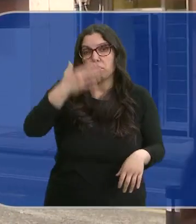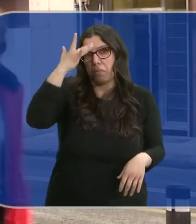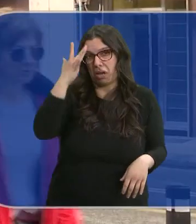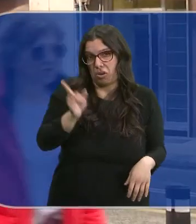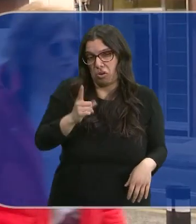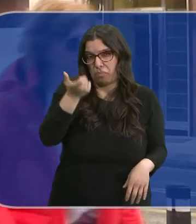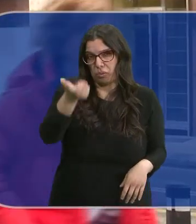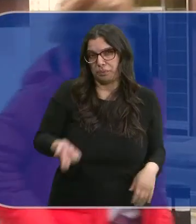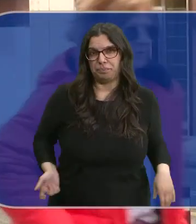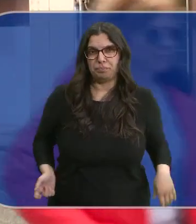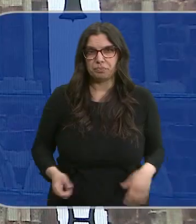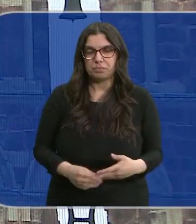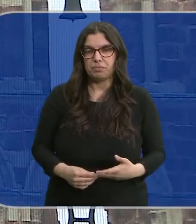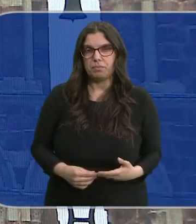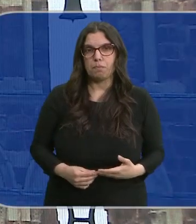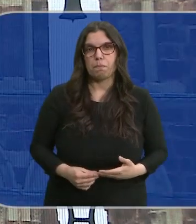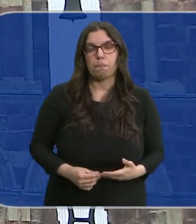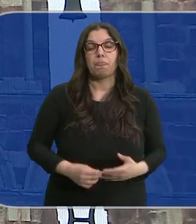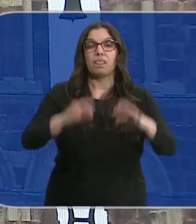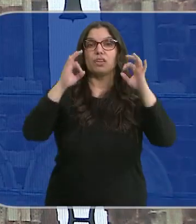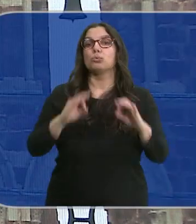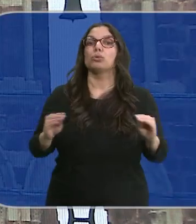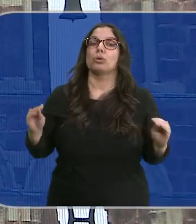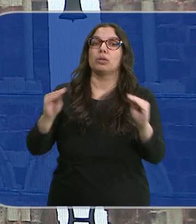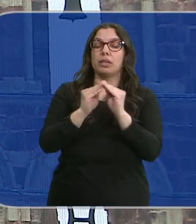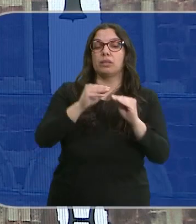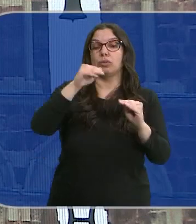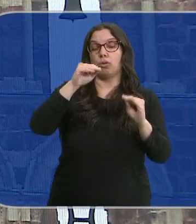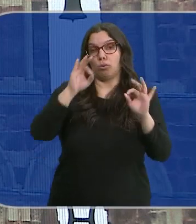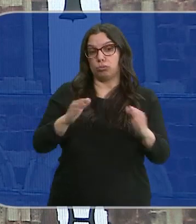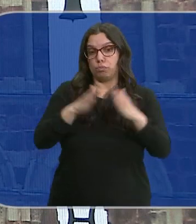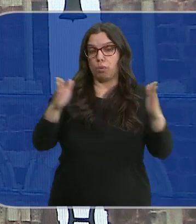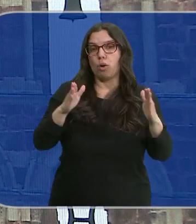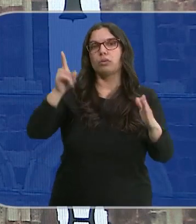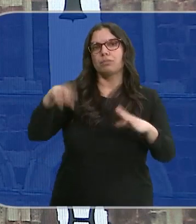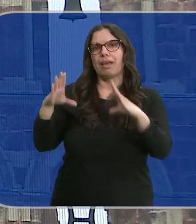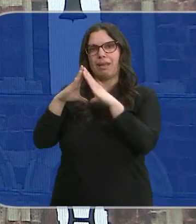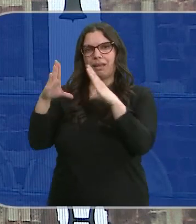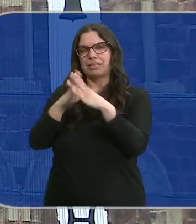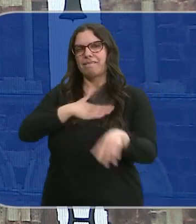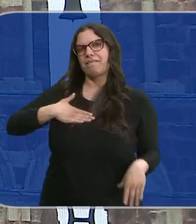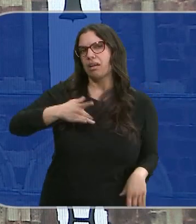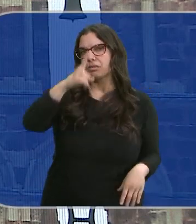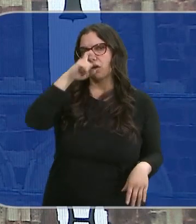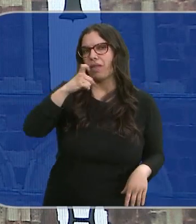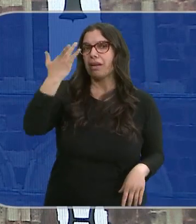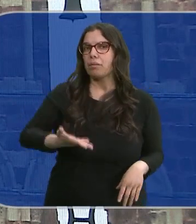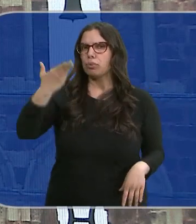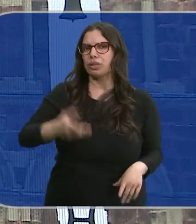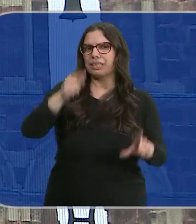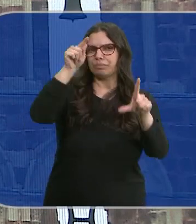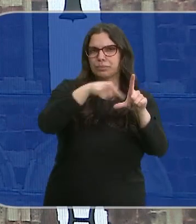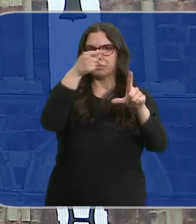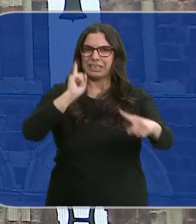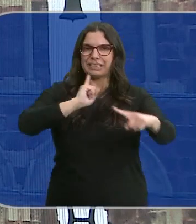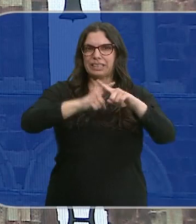imagino que no, poca cosa. Pues coincidiendo con este inicio de la campaña de la renta, la Iglesia ha querido recordar la importancia de marcar la